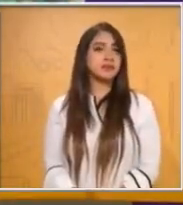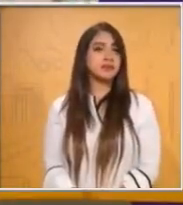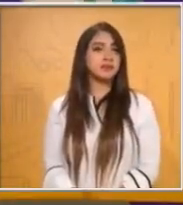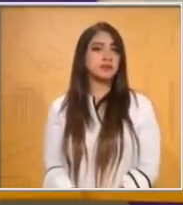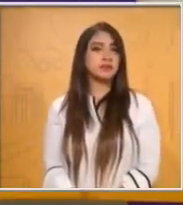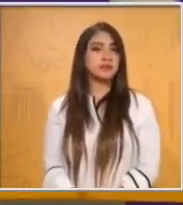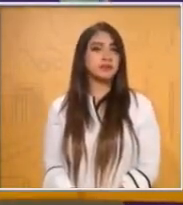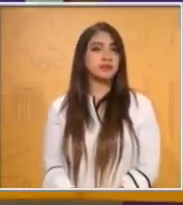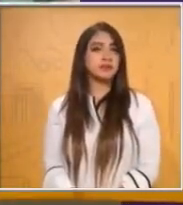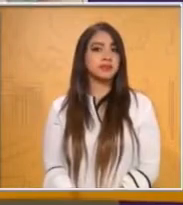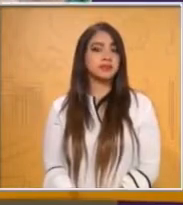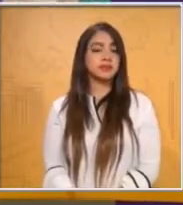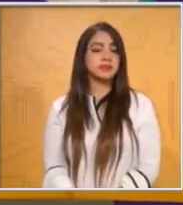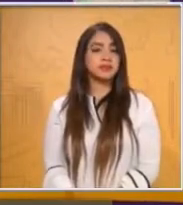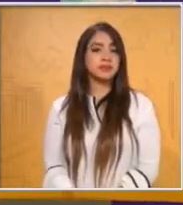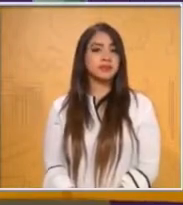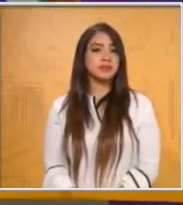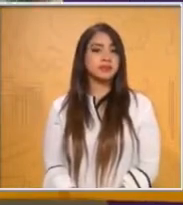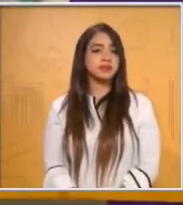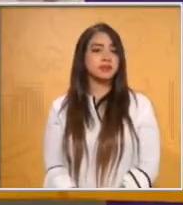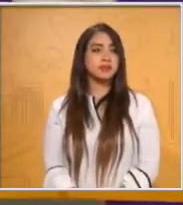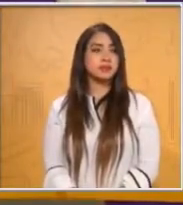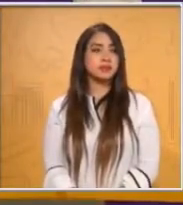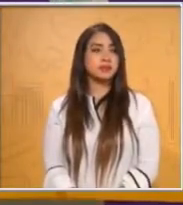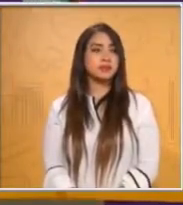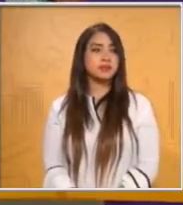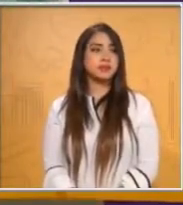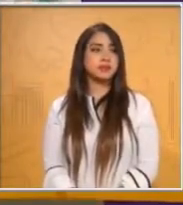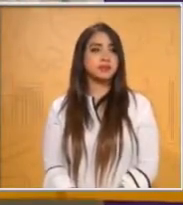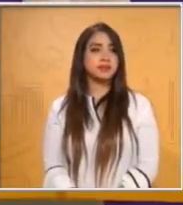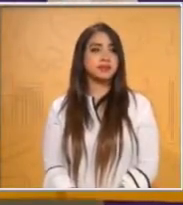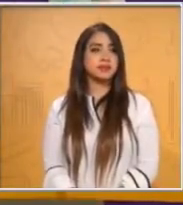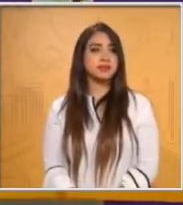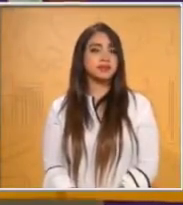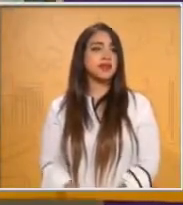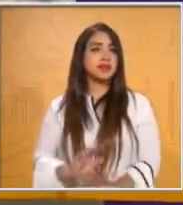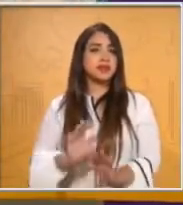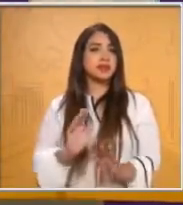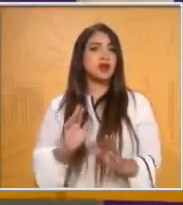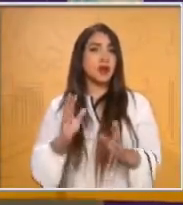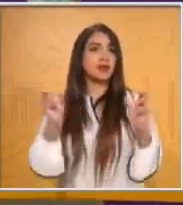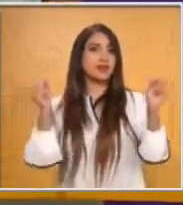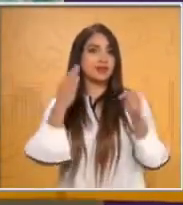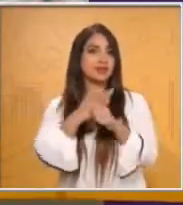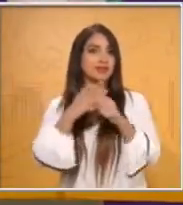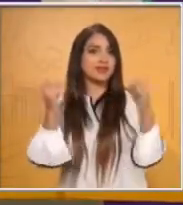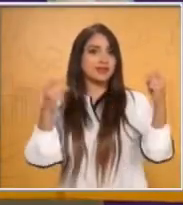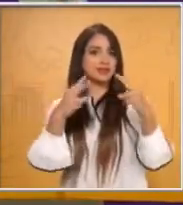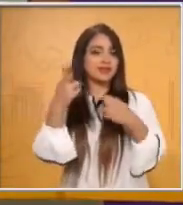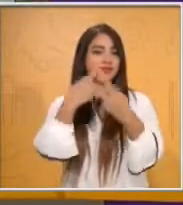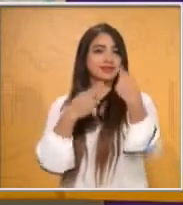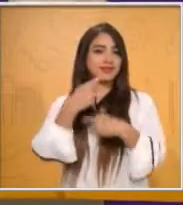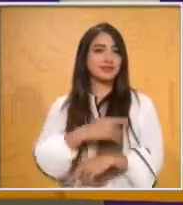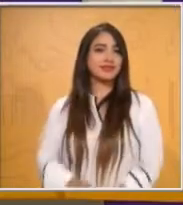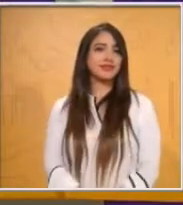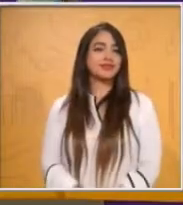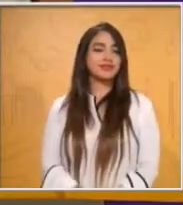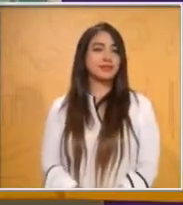hacia atrás por otro minuto. Y esto lo hacemos y nos vamos al corte. ¡Háganlos niños! Ahorita regresamos.